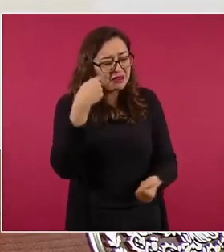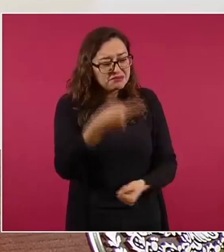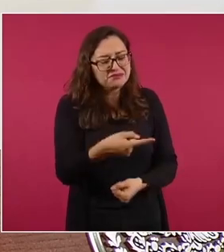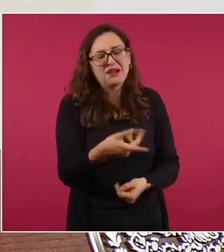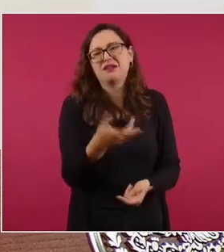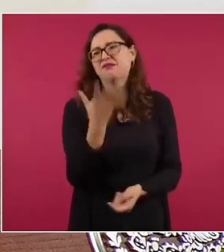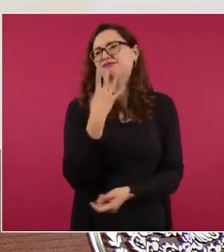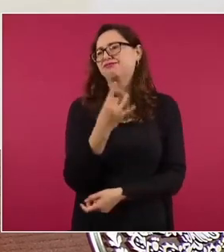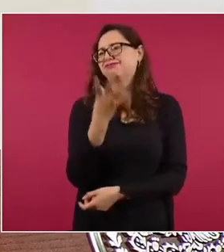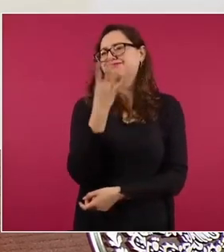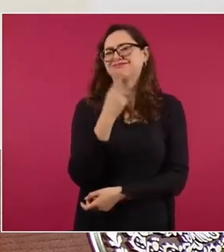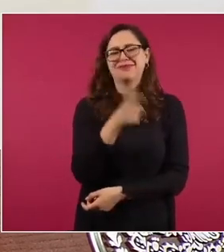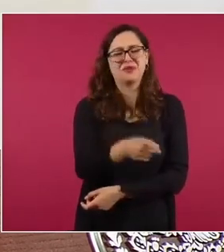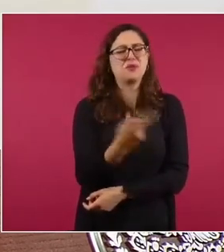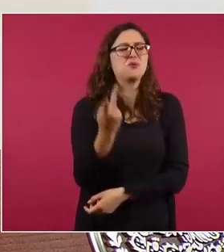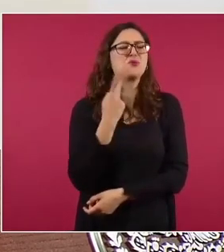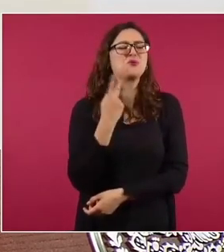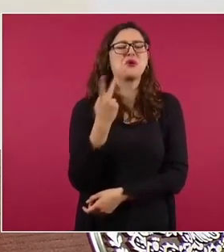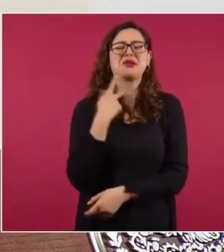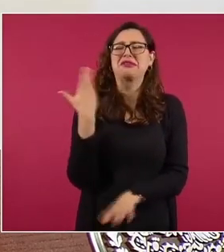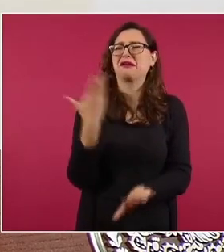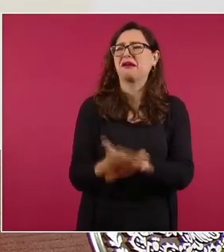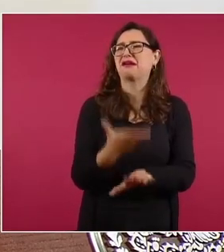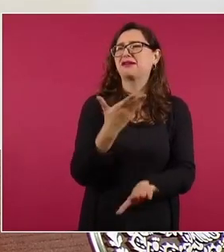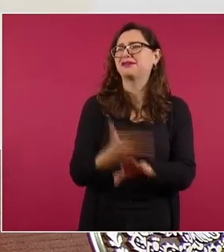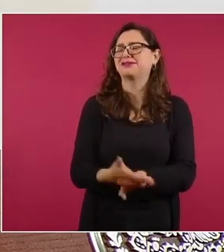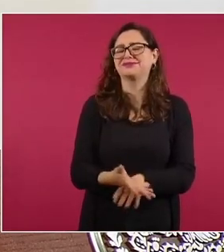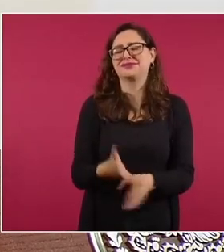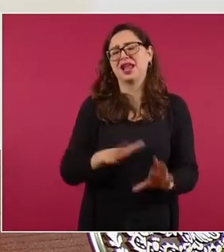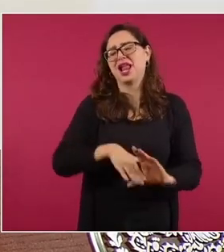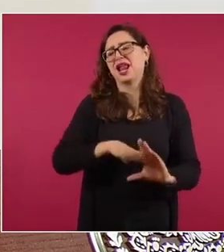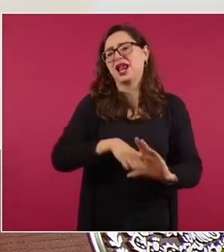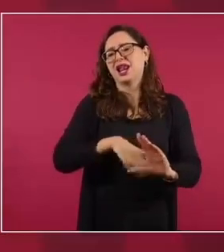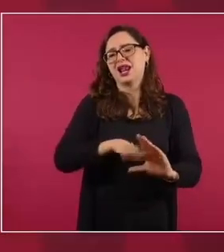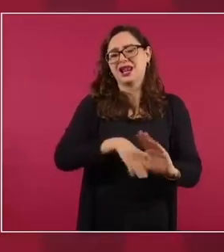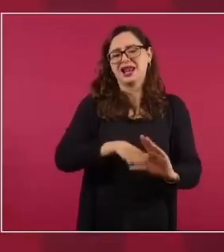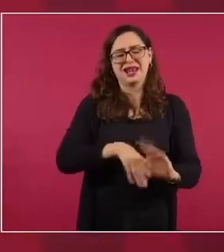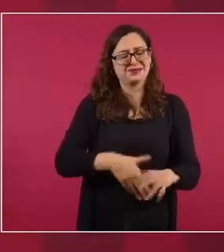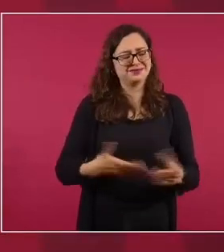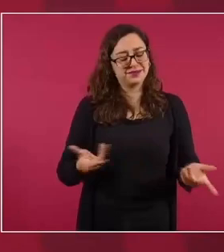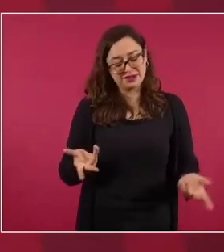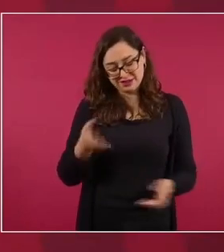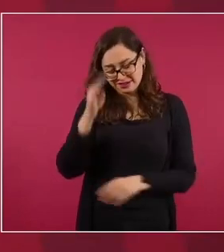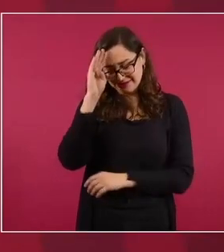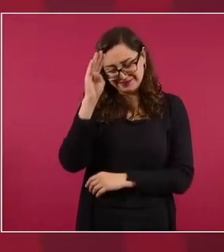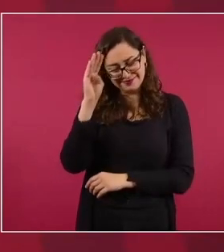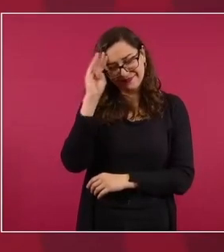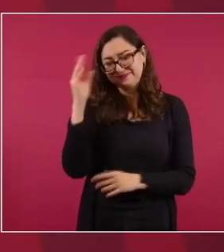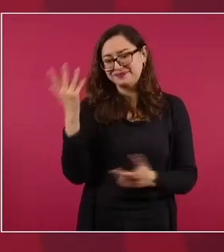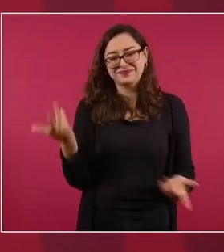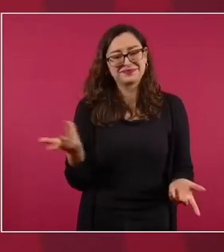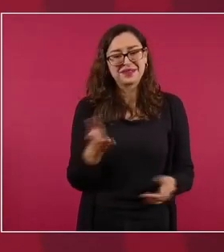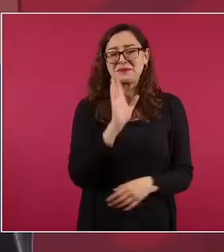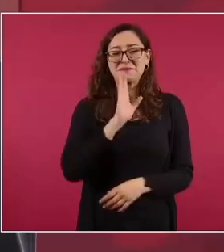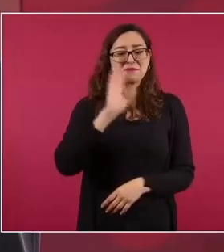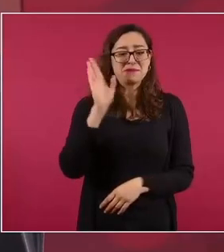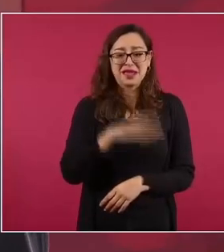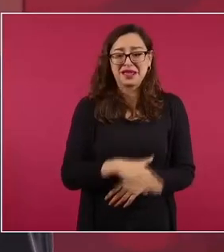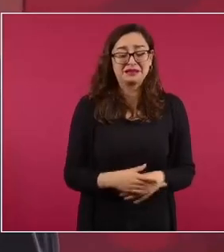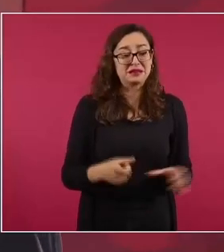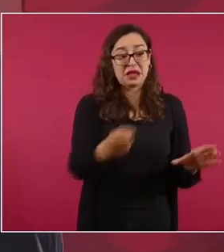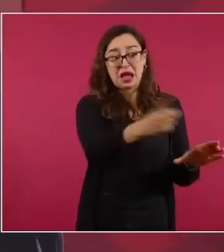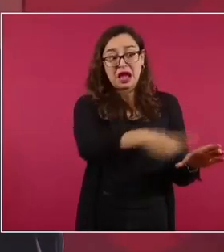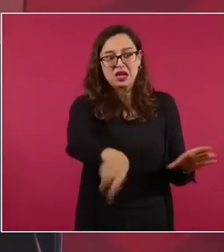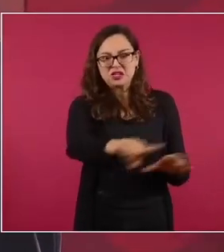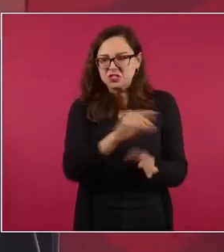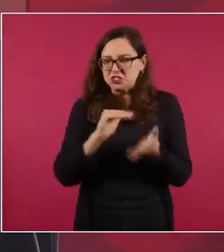Están mal nuestros adversarios pensando que eso nos va a